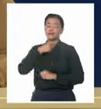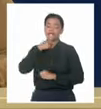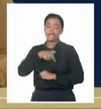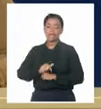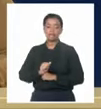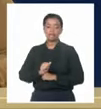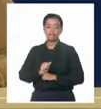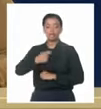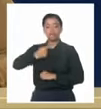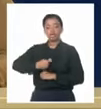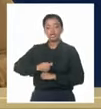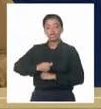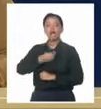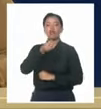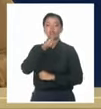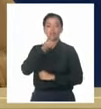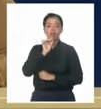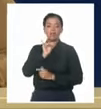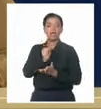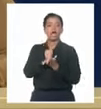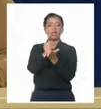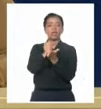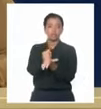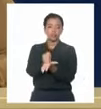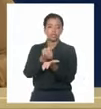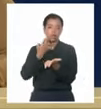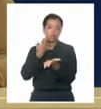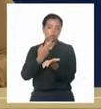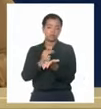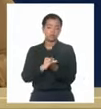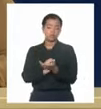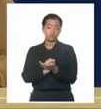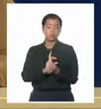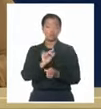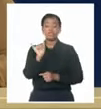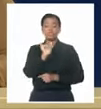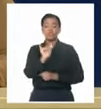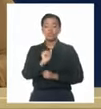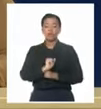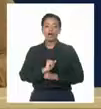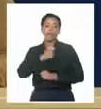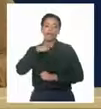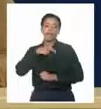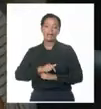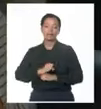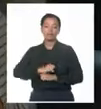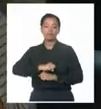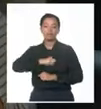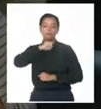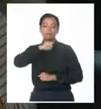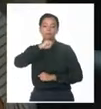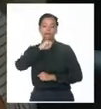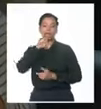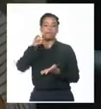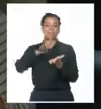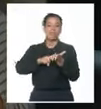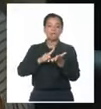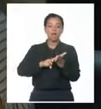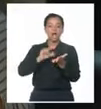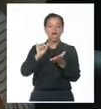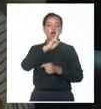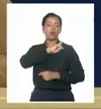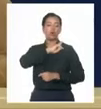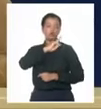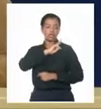fiscal puede ejercer la acción para este reconocimiento. También puede impugnar la maternidad o puede impugnar la paternidad. En el tema de la